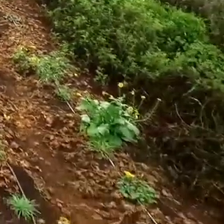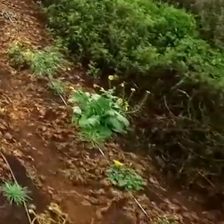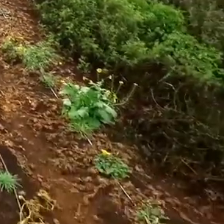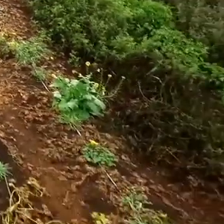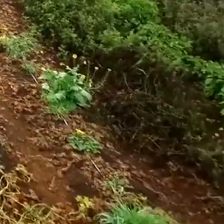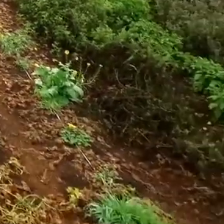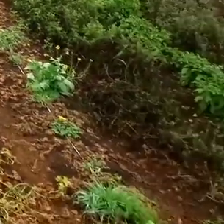Gracias. Gracias.